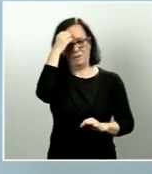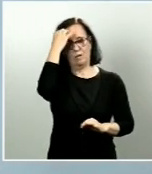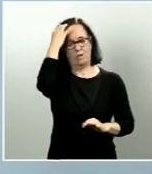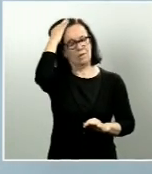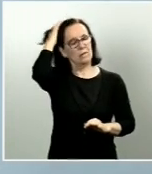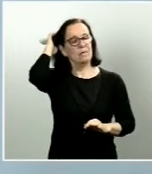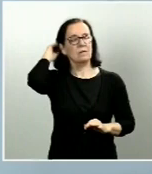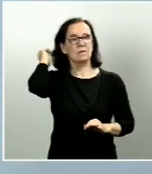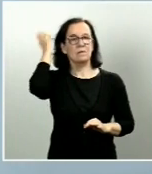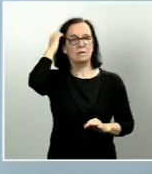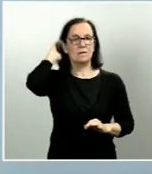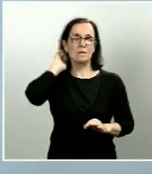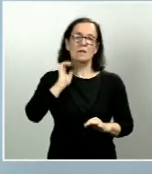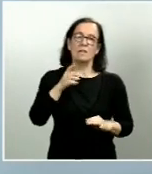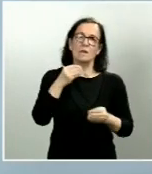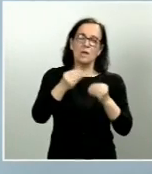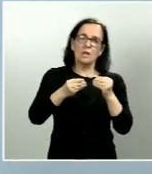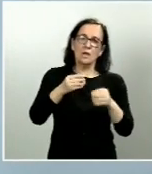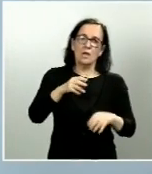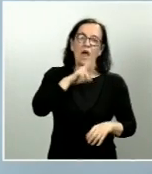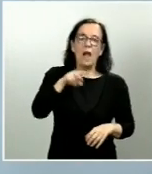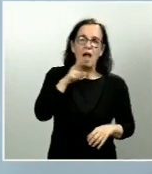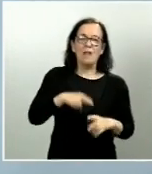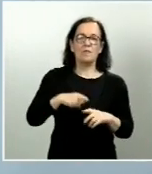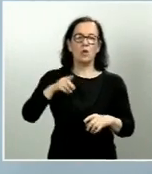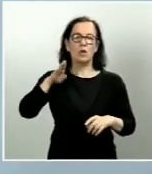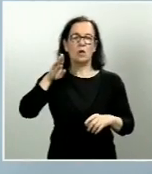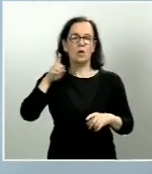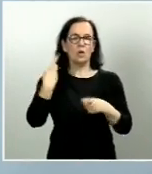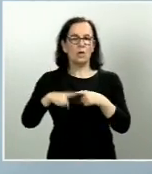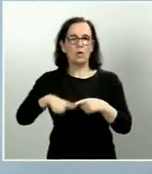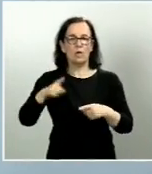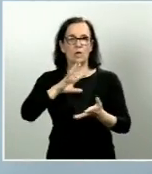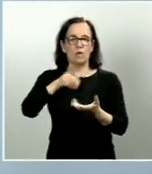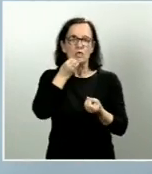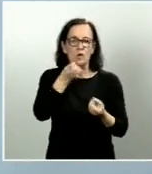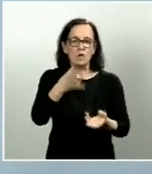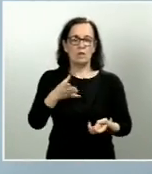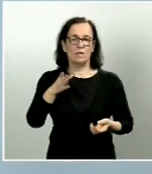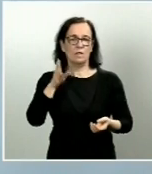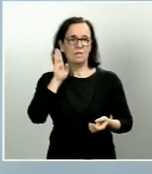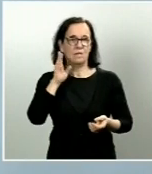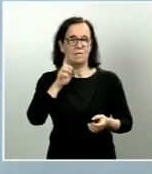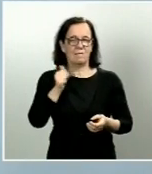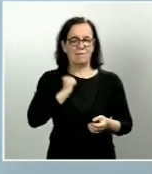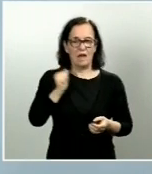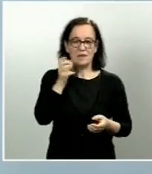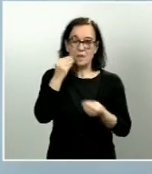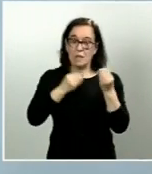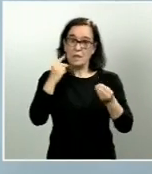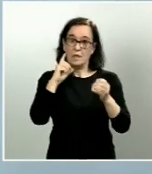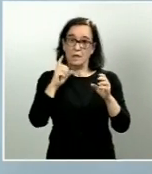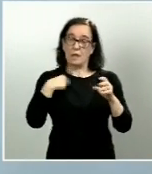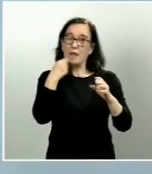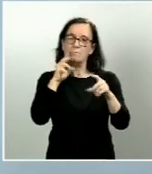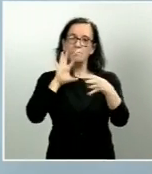hablado de bulos y desinformación, me refiero a que la monitorización que realiza la Guardia Civil de las